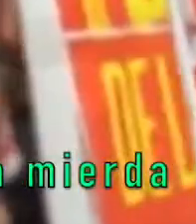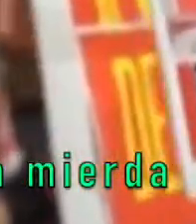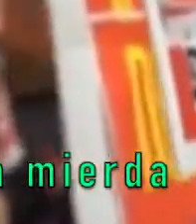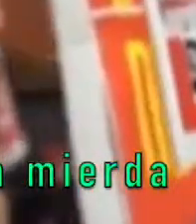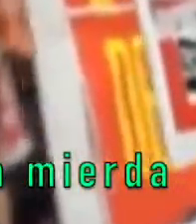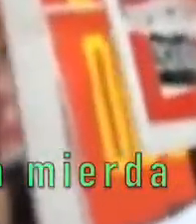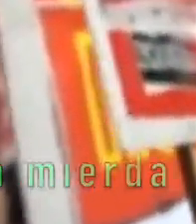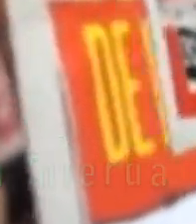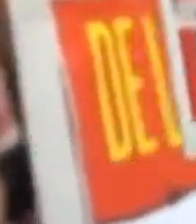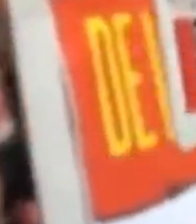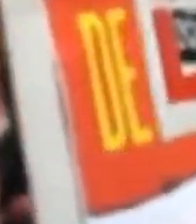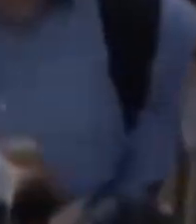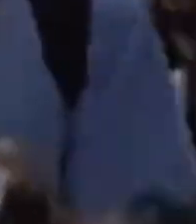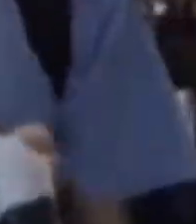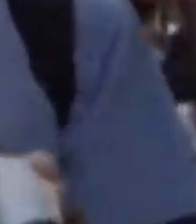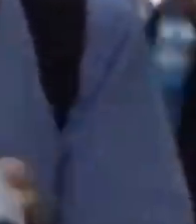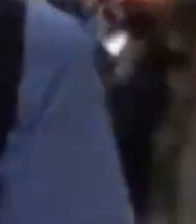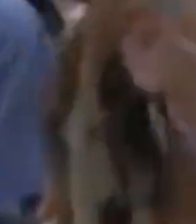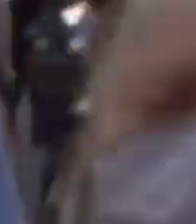a la mierda